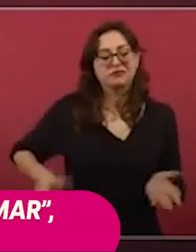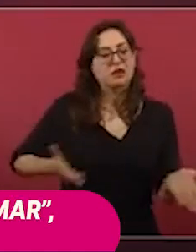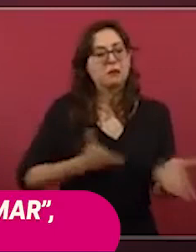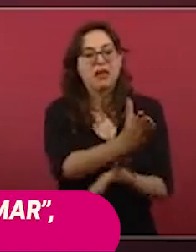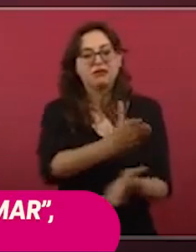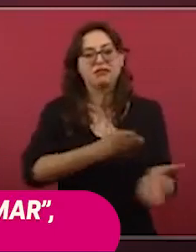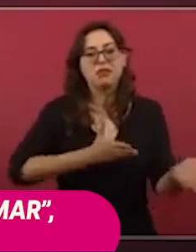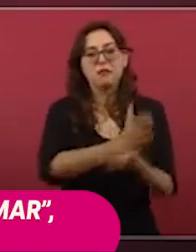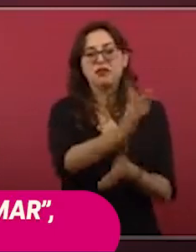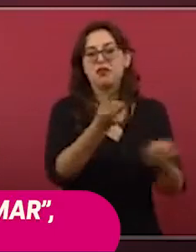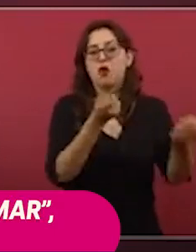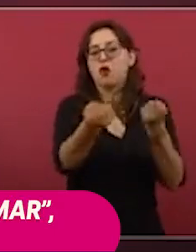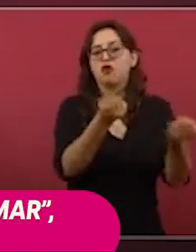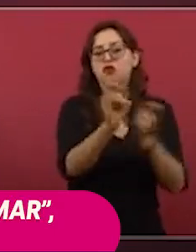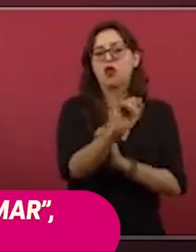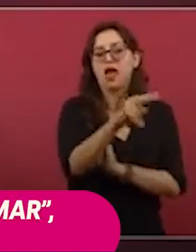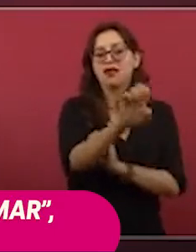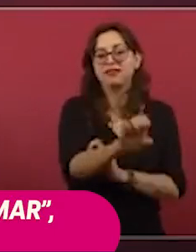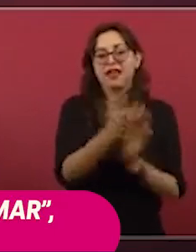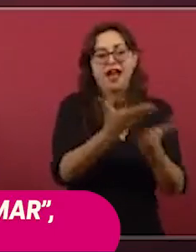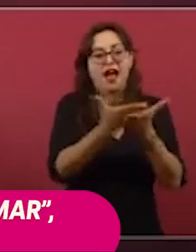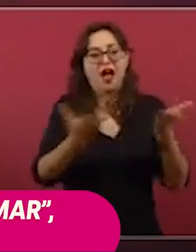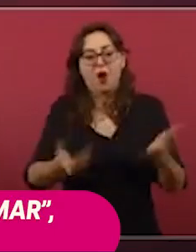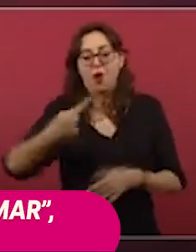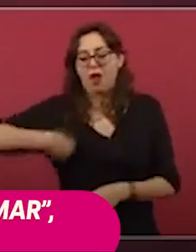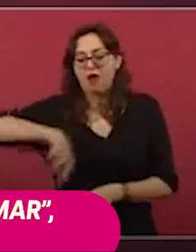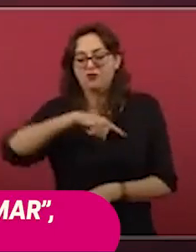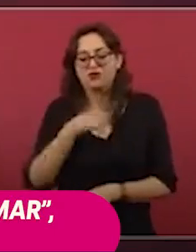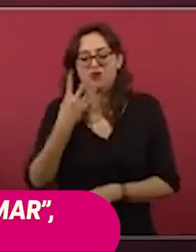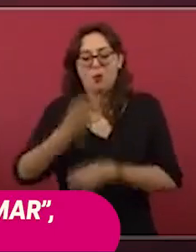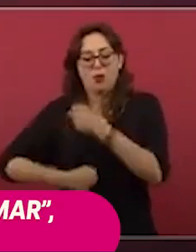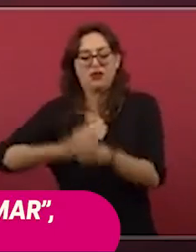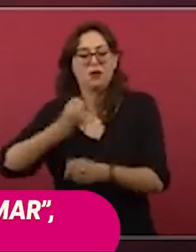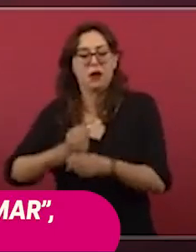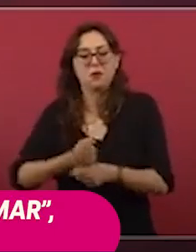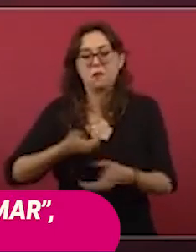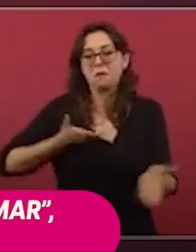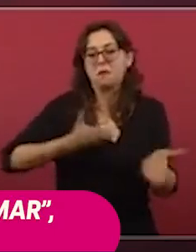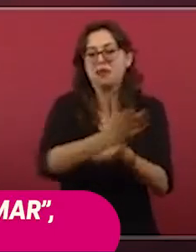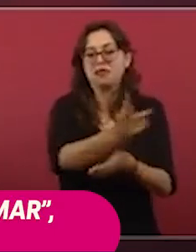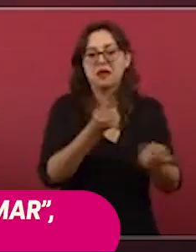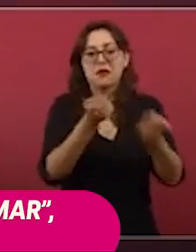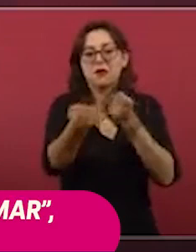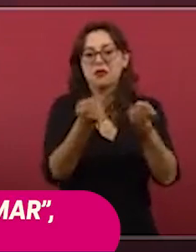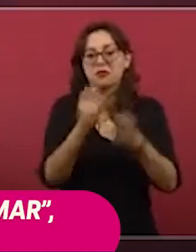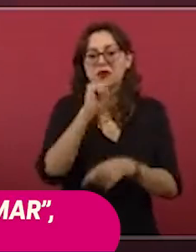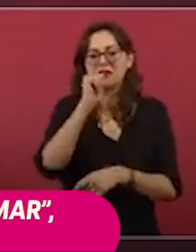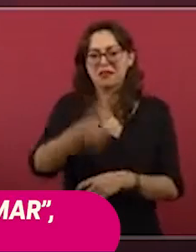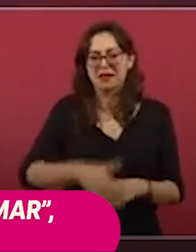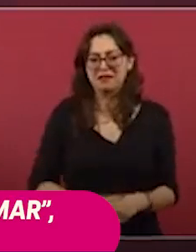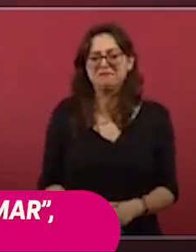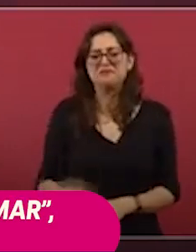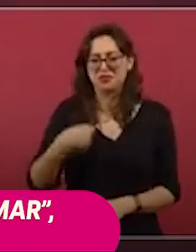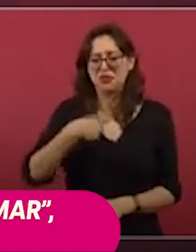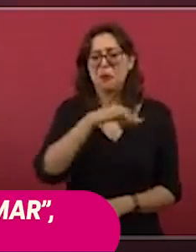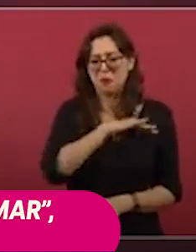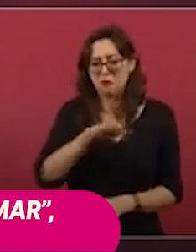llegar a un acuerdo con los del Consejo del INE